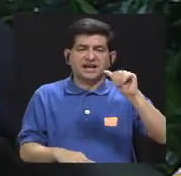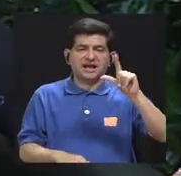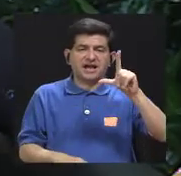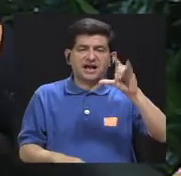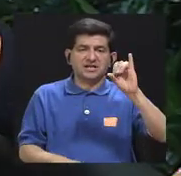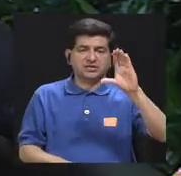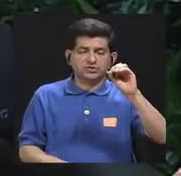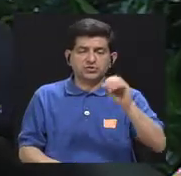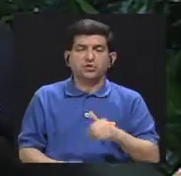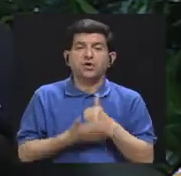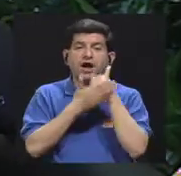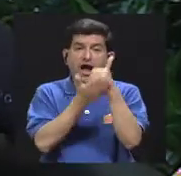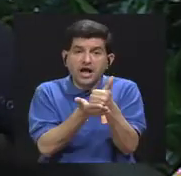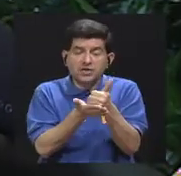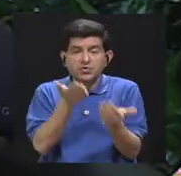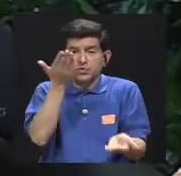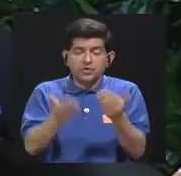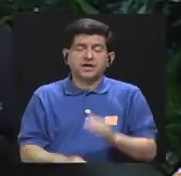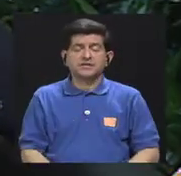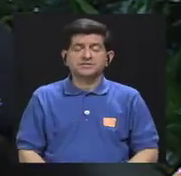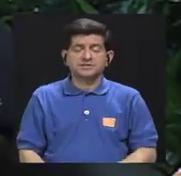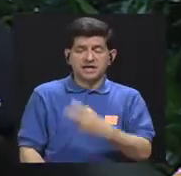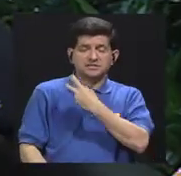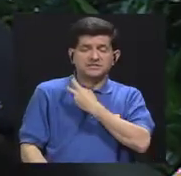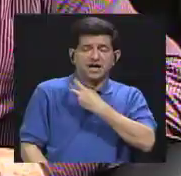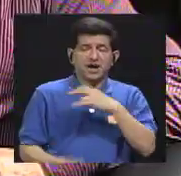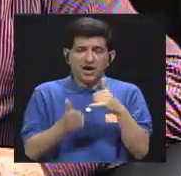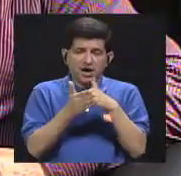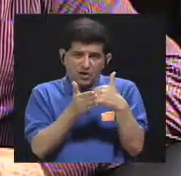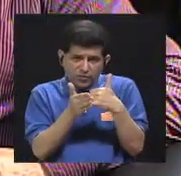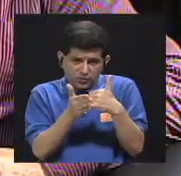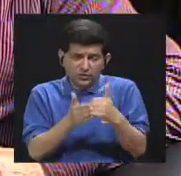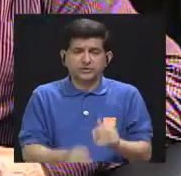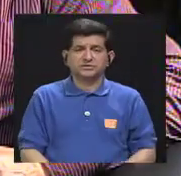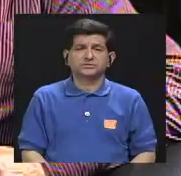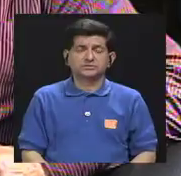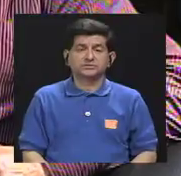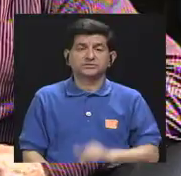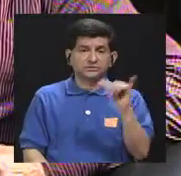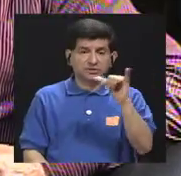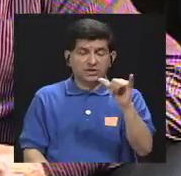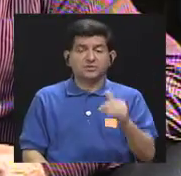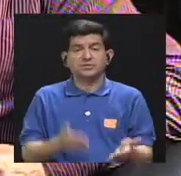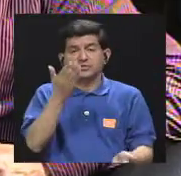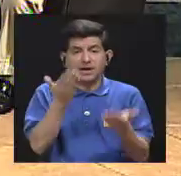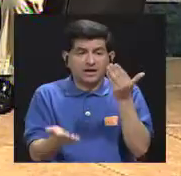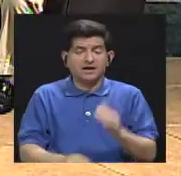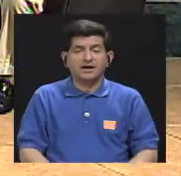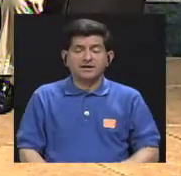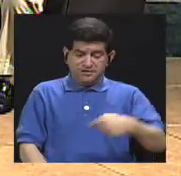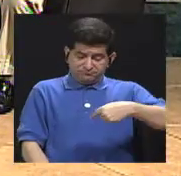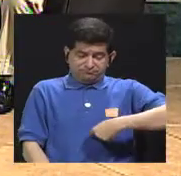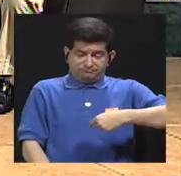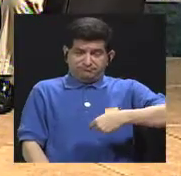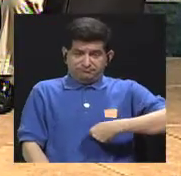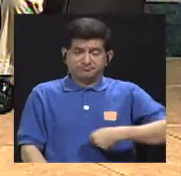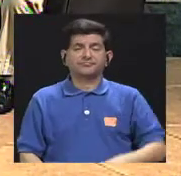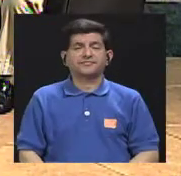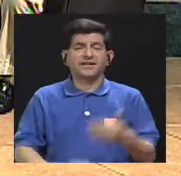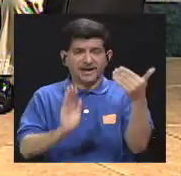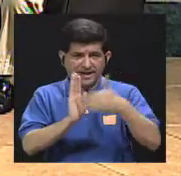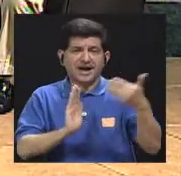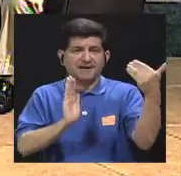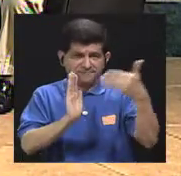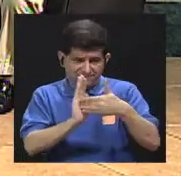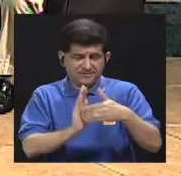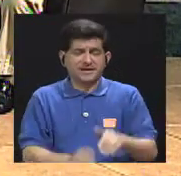generar, ayudar a una osteoporosis. Osteoporosis eventualmente. Osteoporosis también a nivel gástrico, irrita,